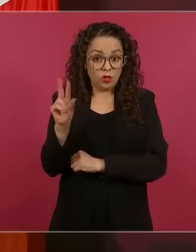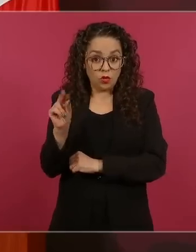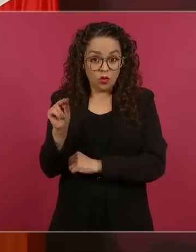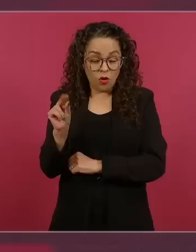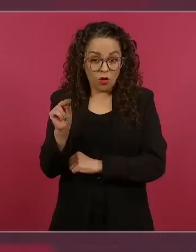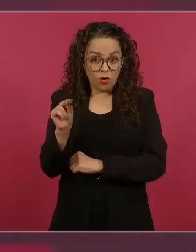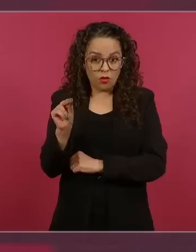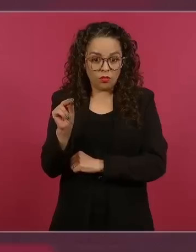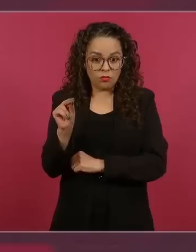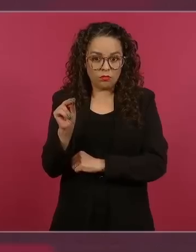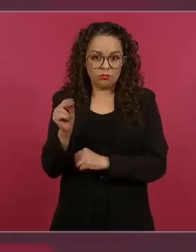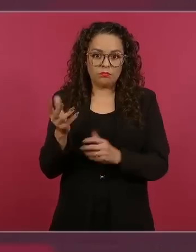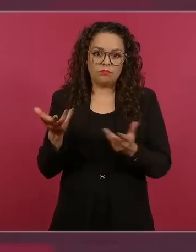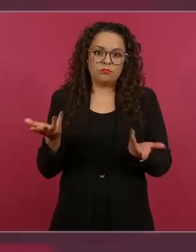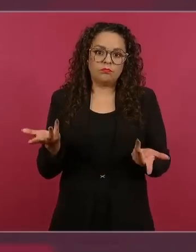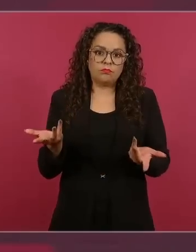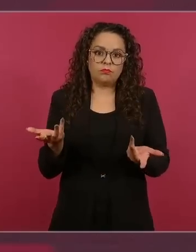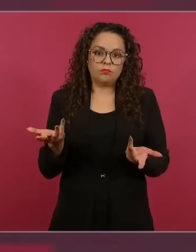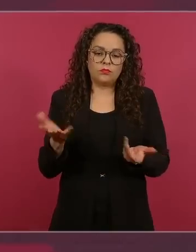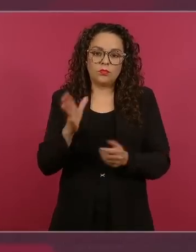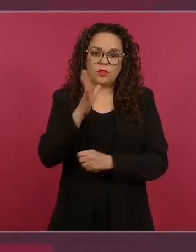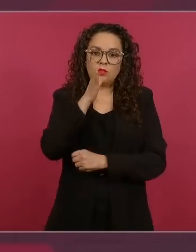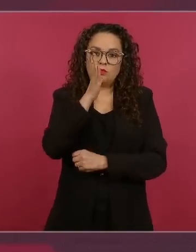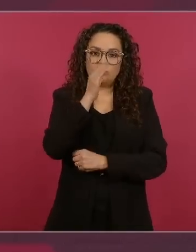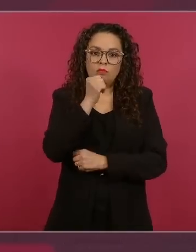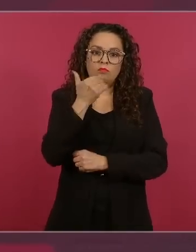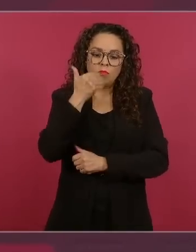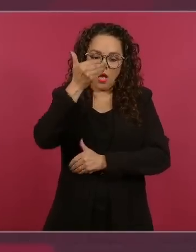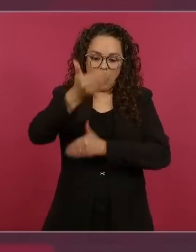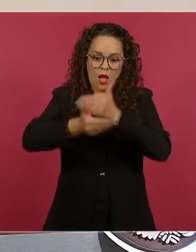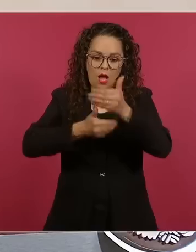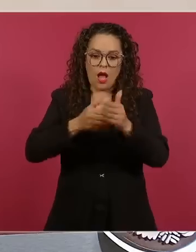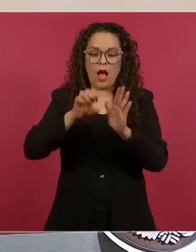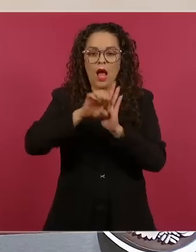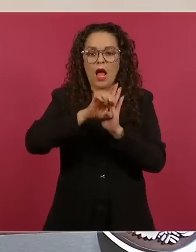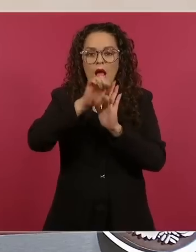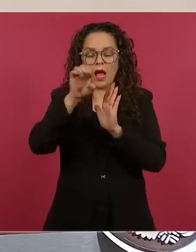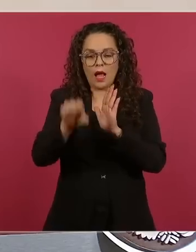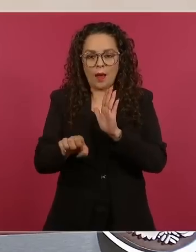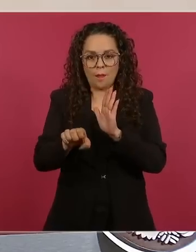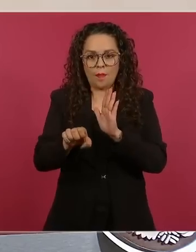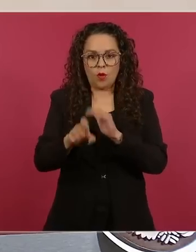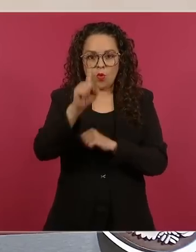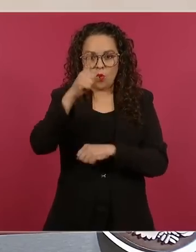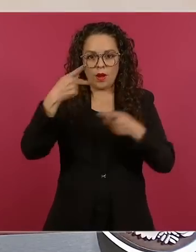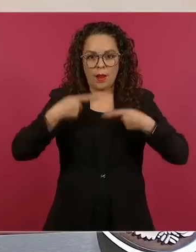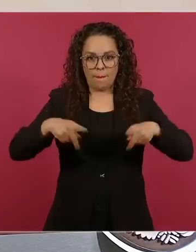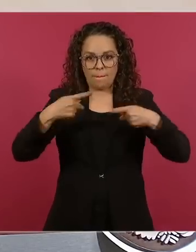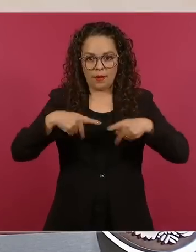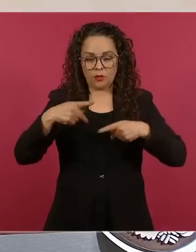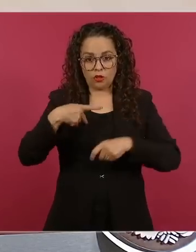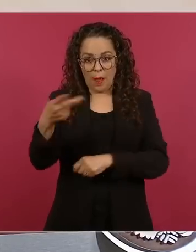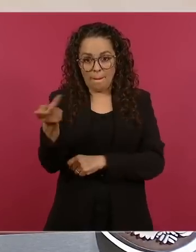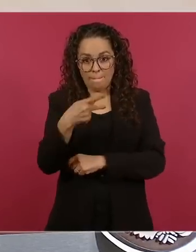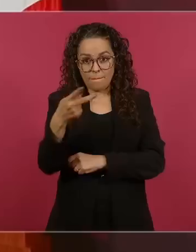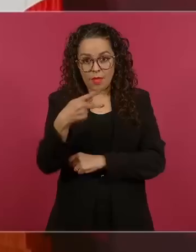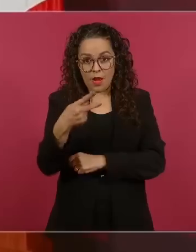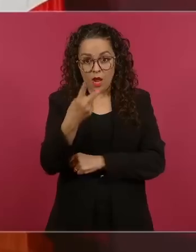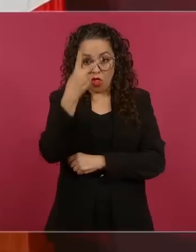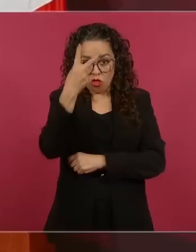cojo, le falta el otro. Lo mejor es el equilibrio, que no haya inflación